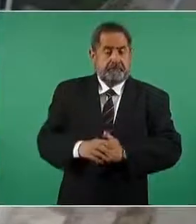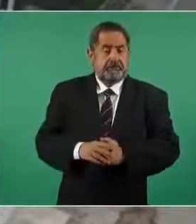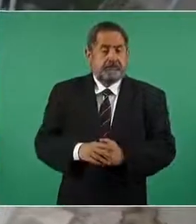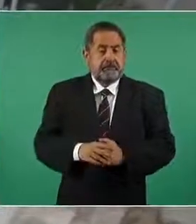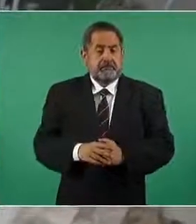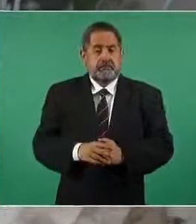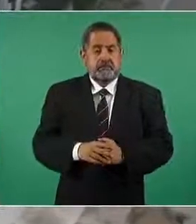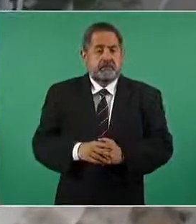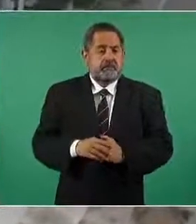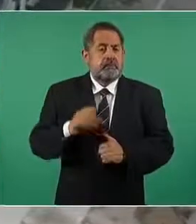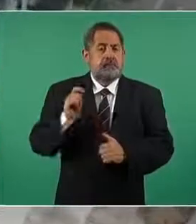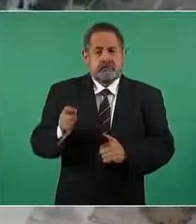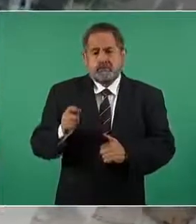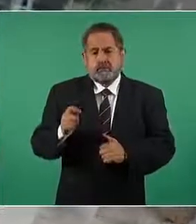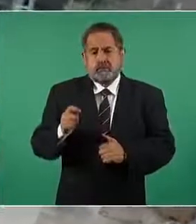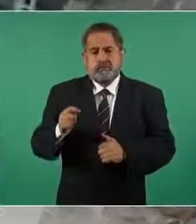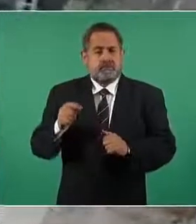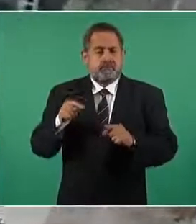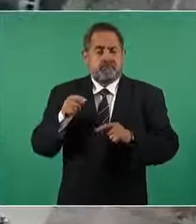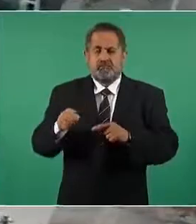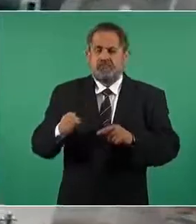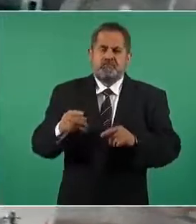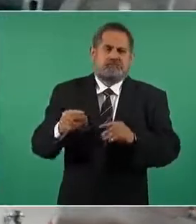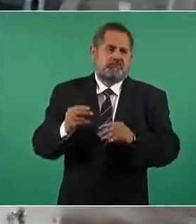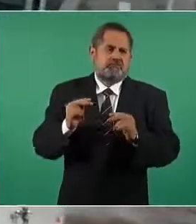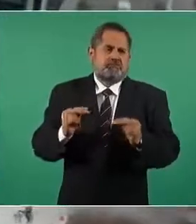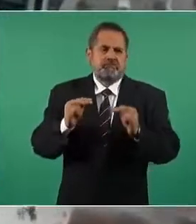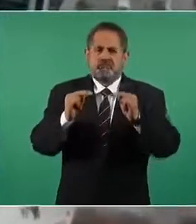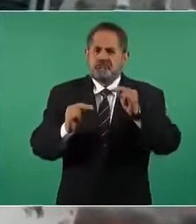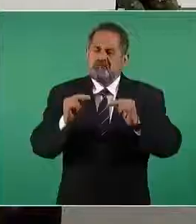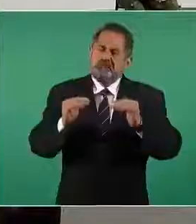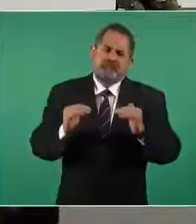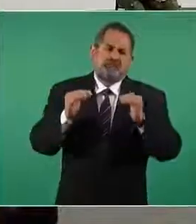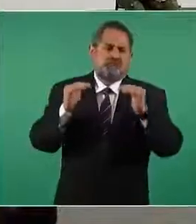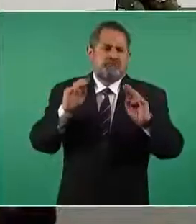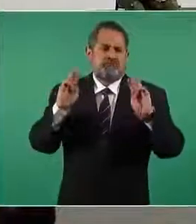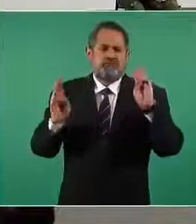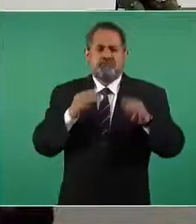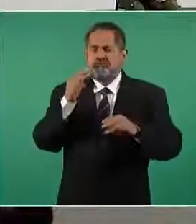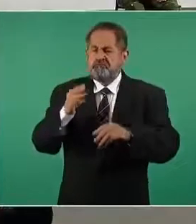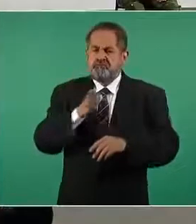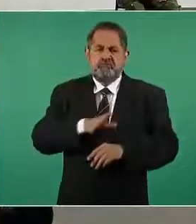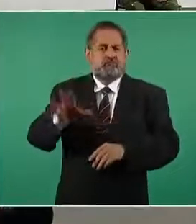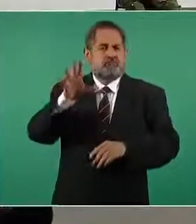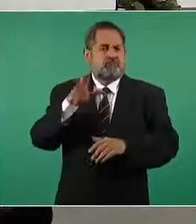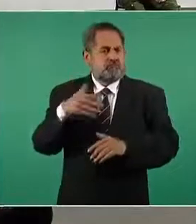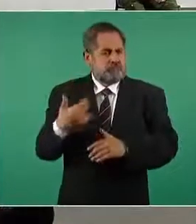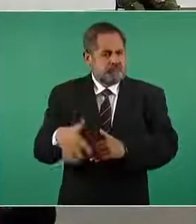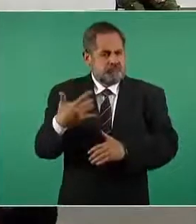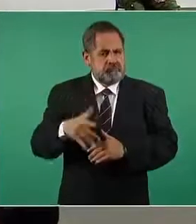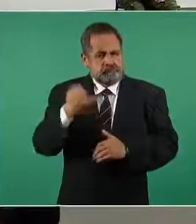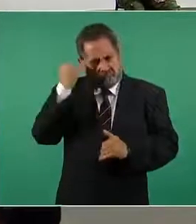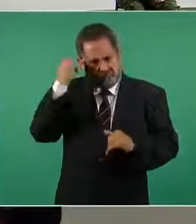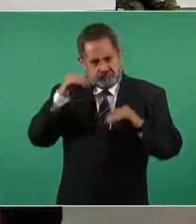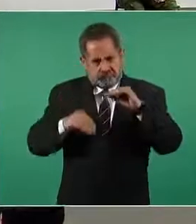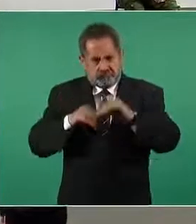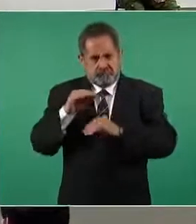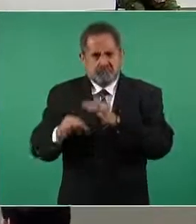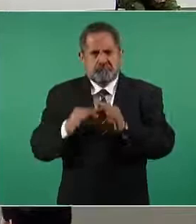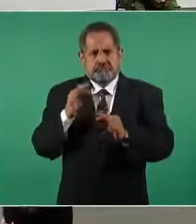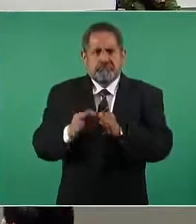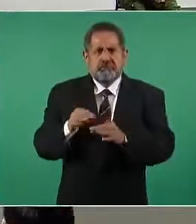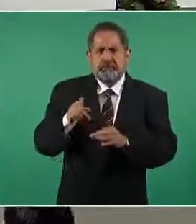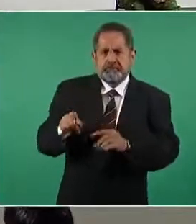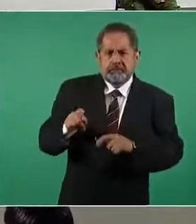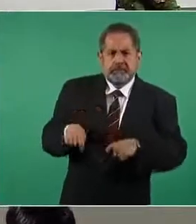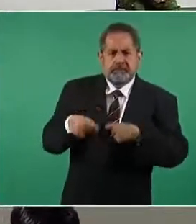va a ser un aeropuerto de clase mundial así se ha proyectado y así se está construyendo que va a otorgar